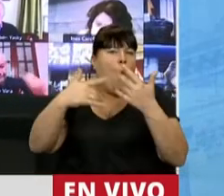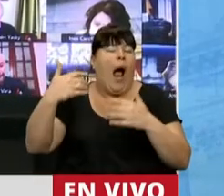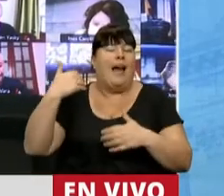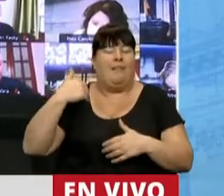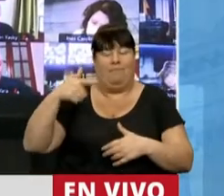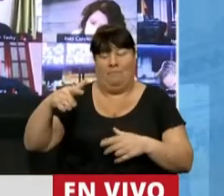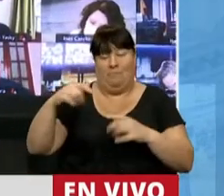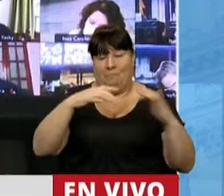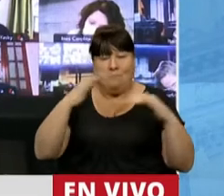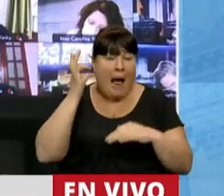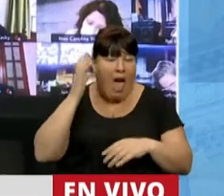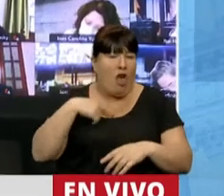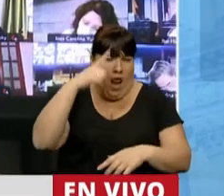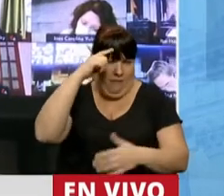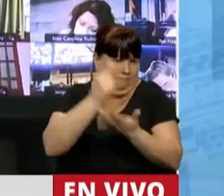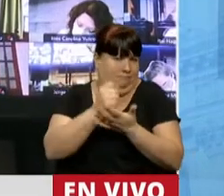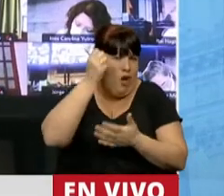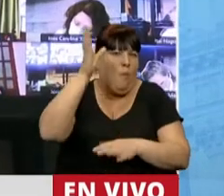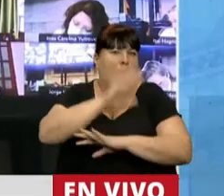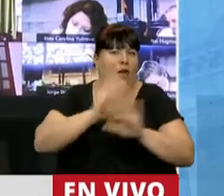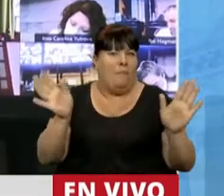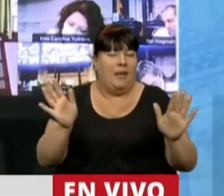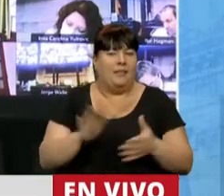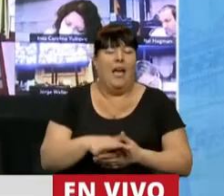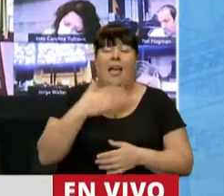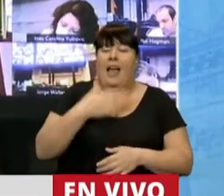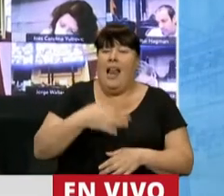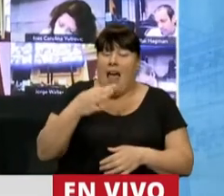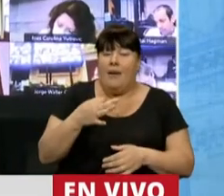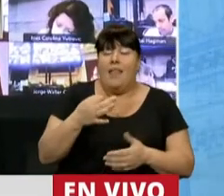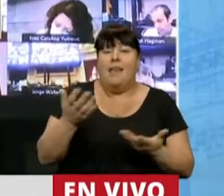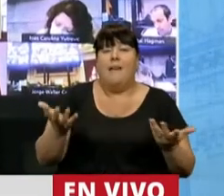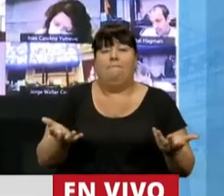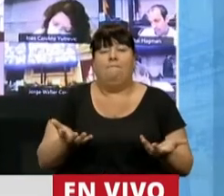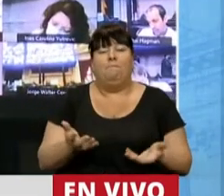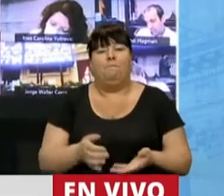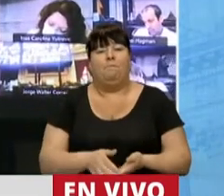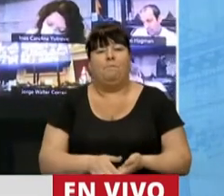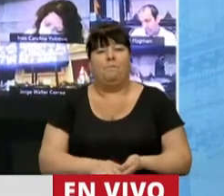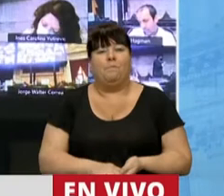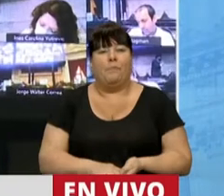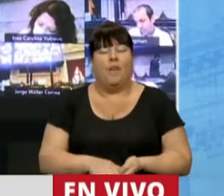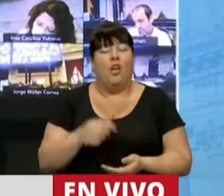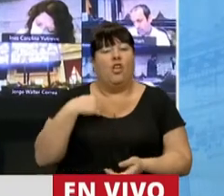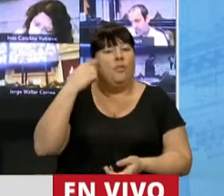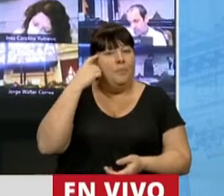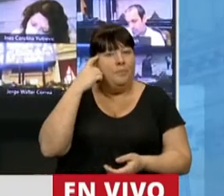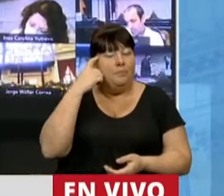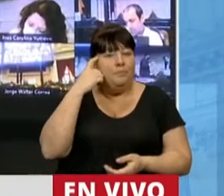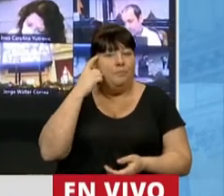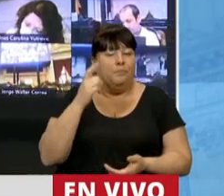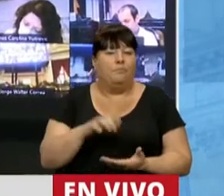no me lo voy a olvidar jamás. La verdad es que creo que